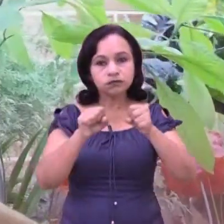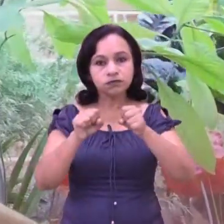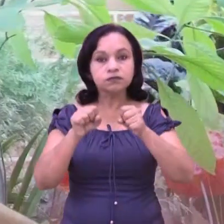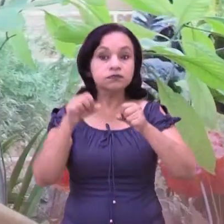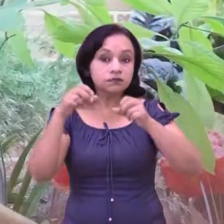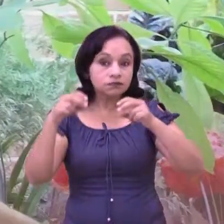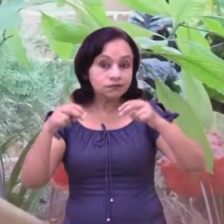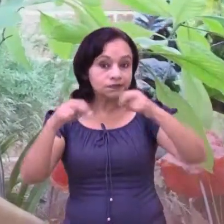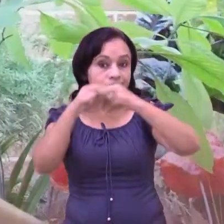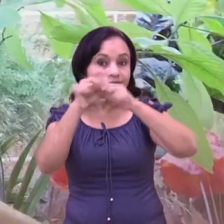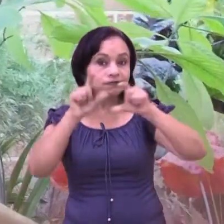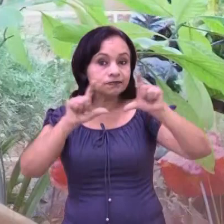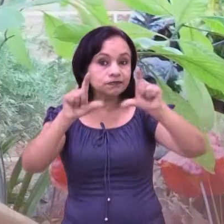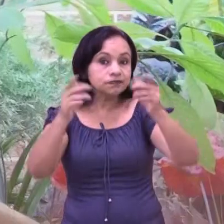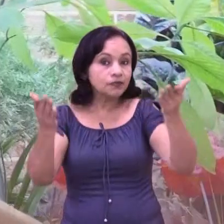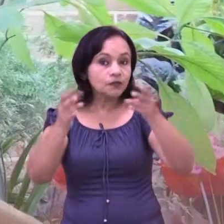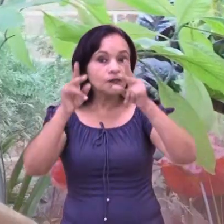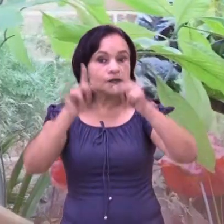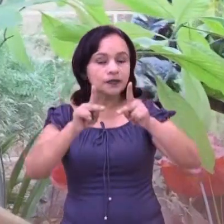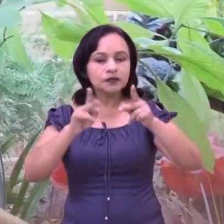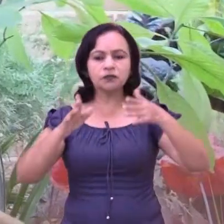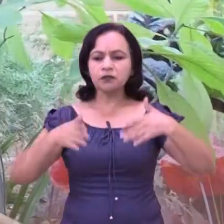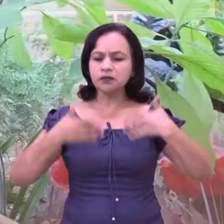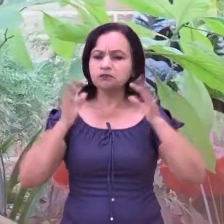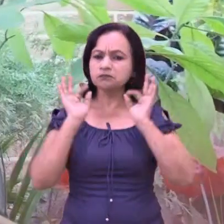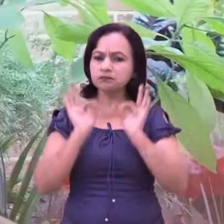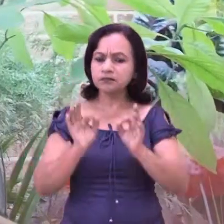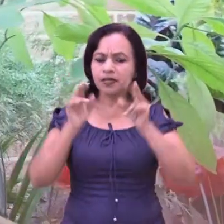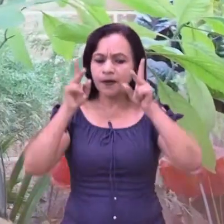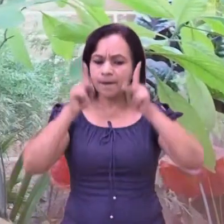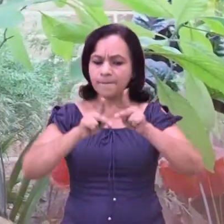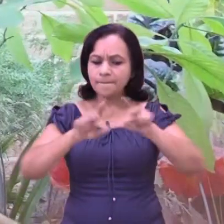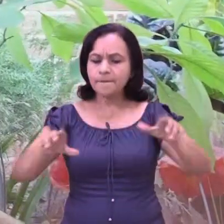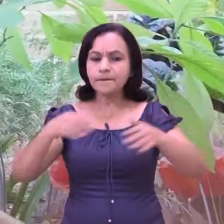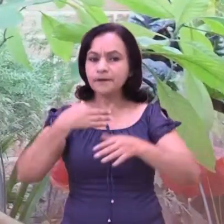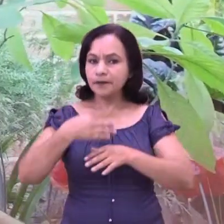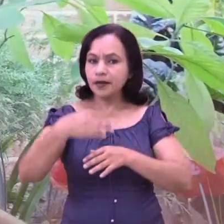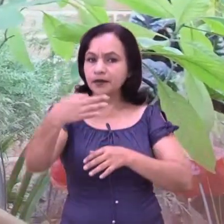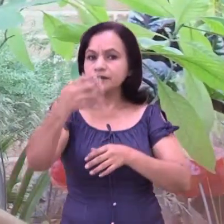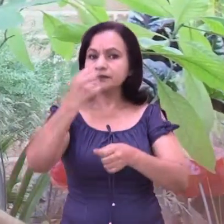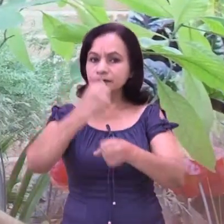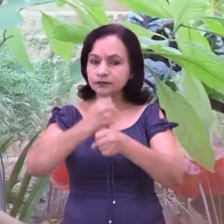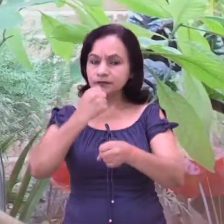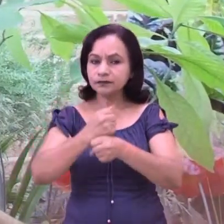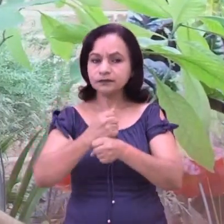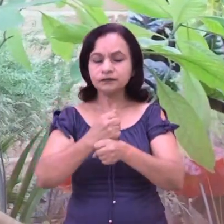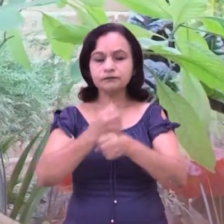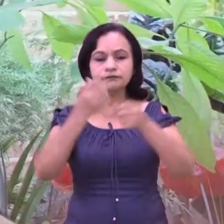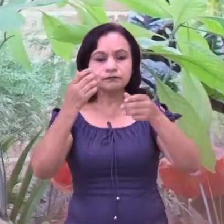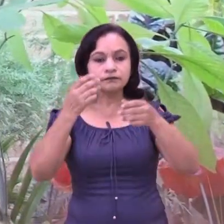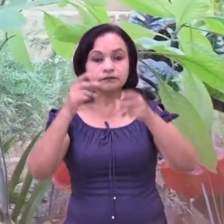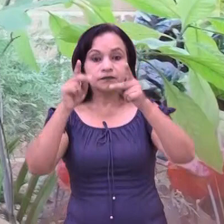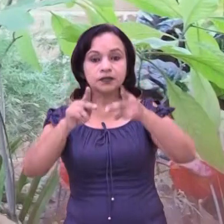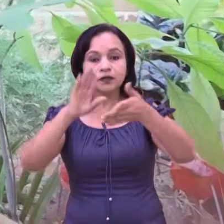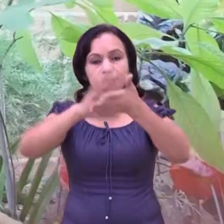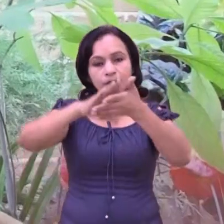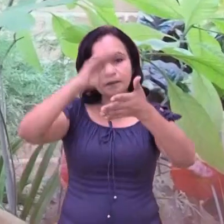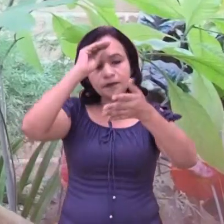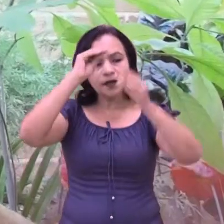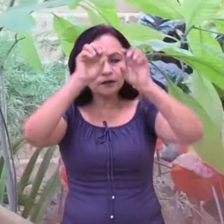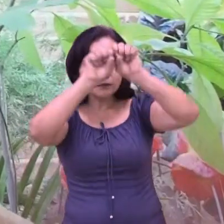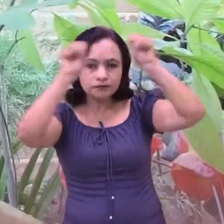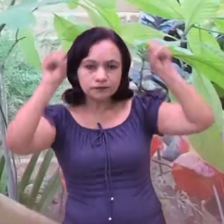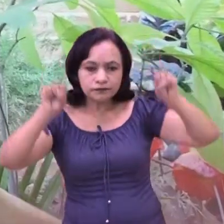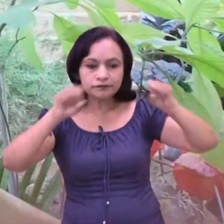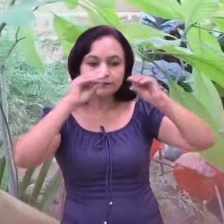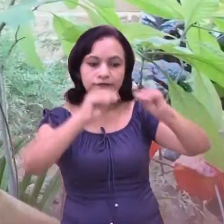telúrico. Y fue bastante satisfactorio. Hay planes a futuro, que hay planes como capacitaciones al